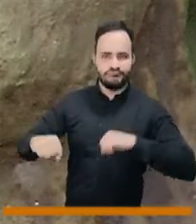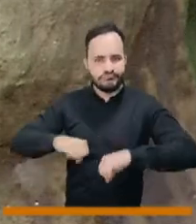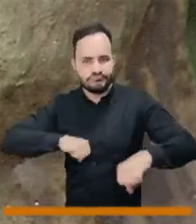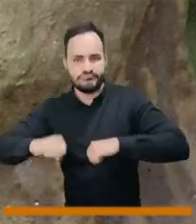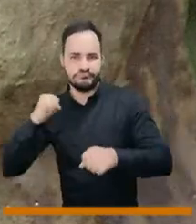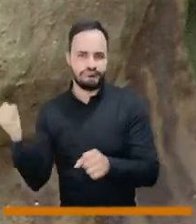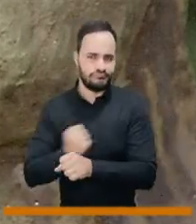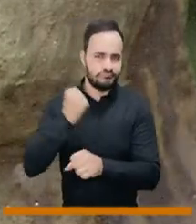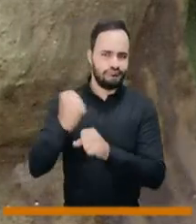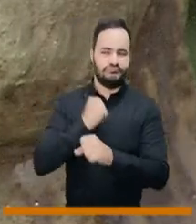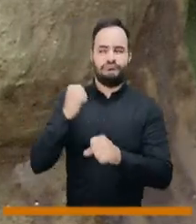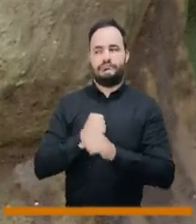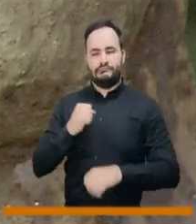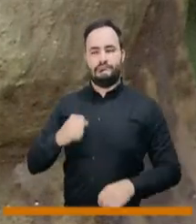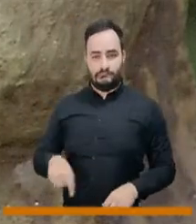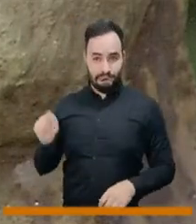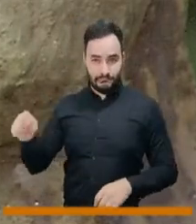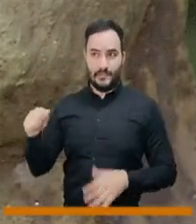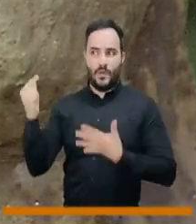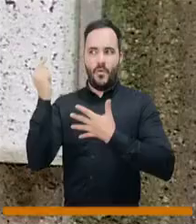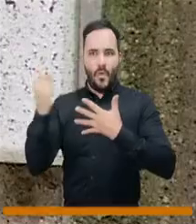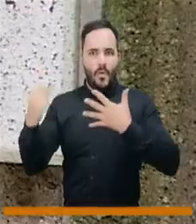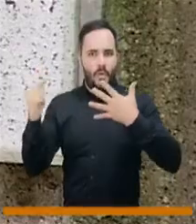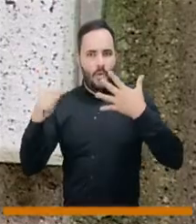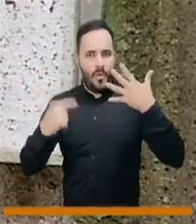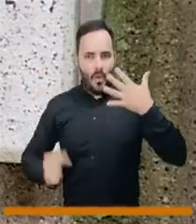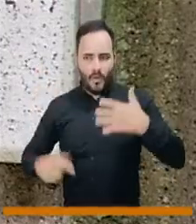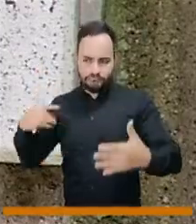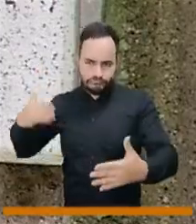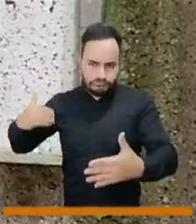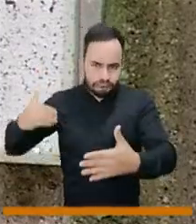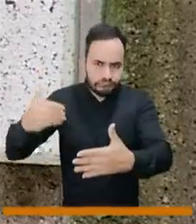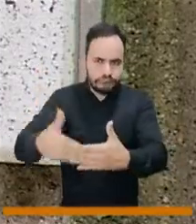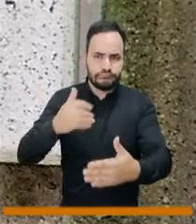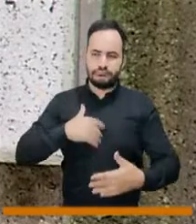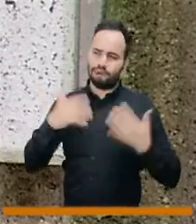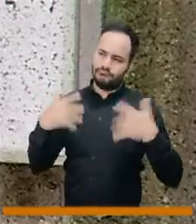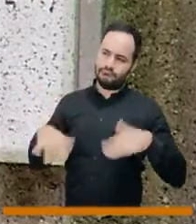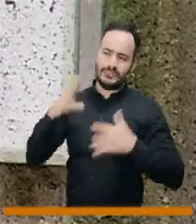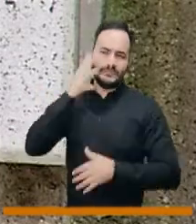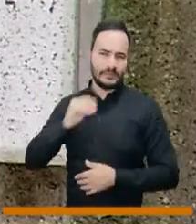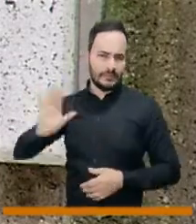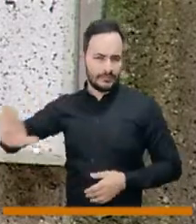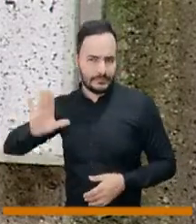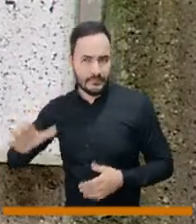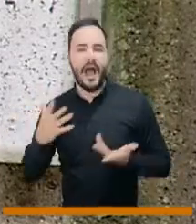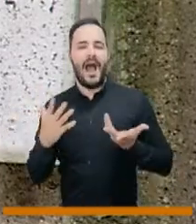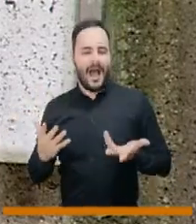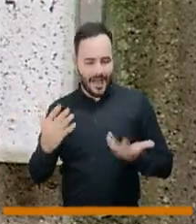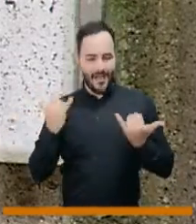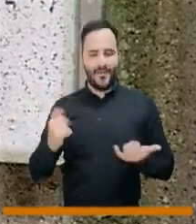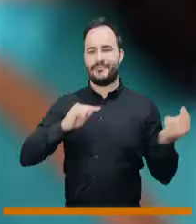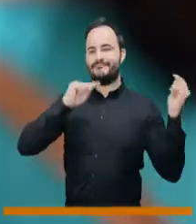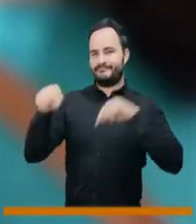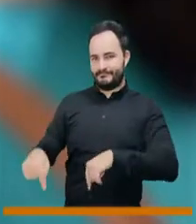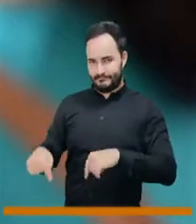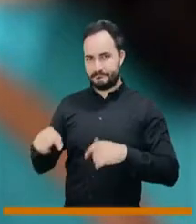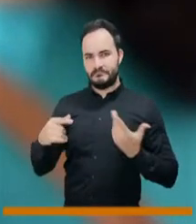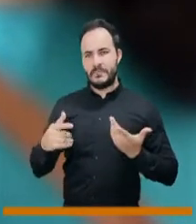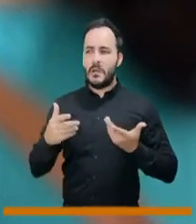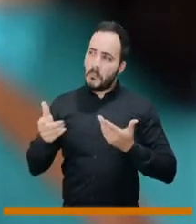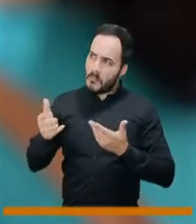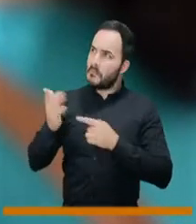agua ha pasado por debajo del puente y por eso queremos también hablar con ustedes hoy acerca de salud